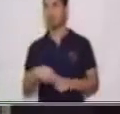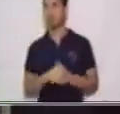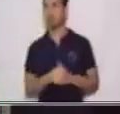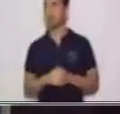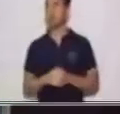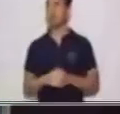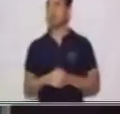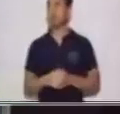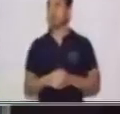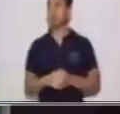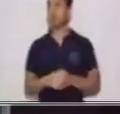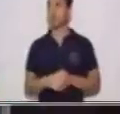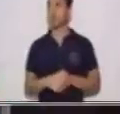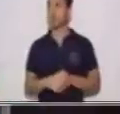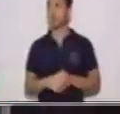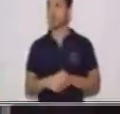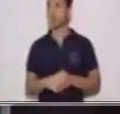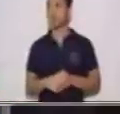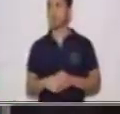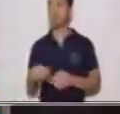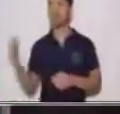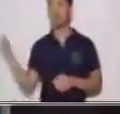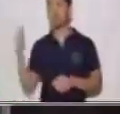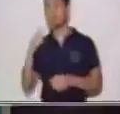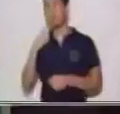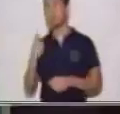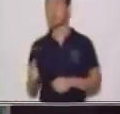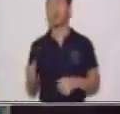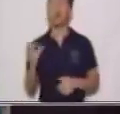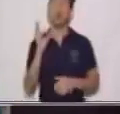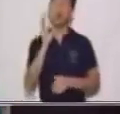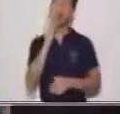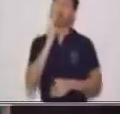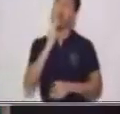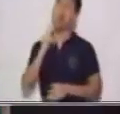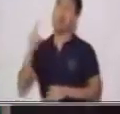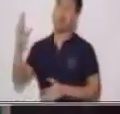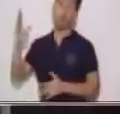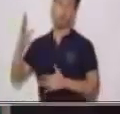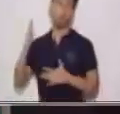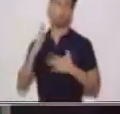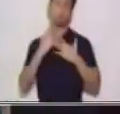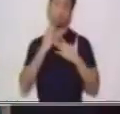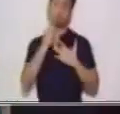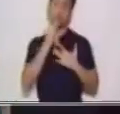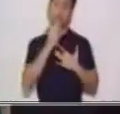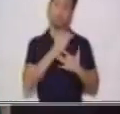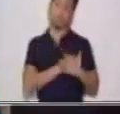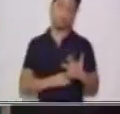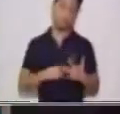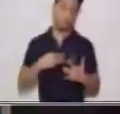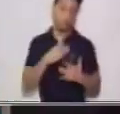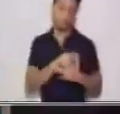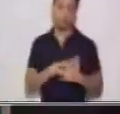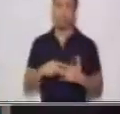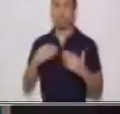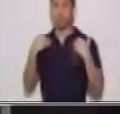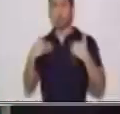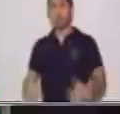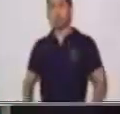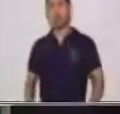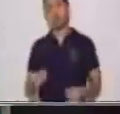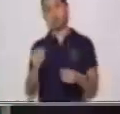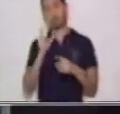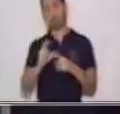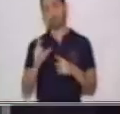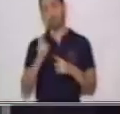Claro que sí. Oh miseria humana, ¿a cuántas cosas te sometes por el dinero? Ese es